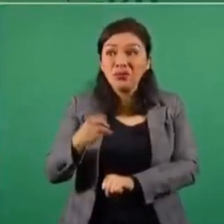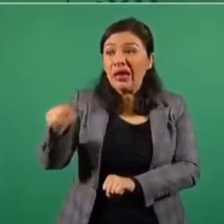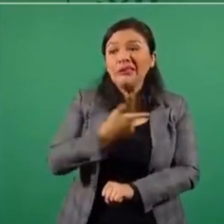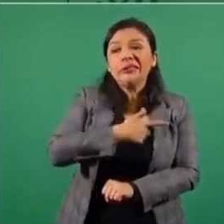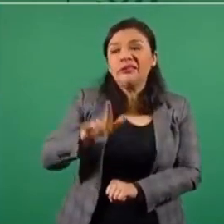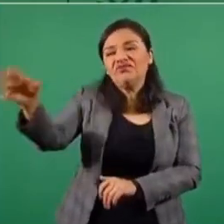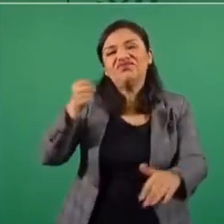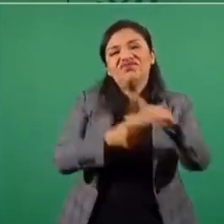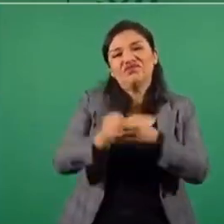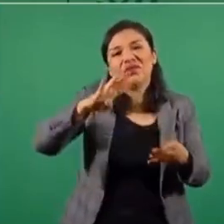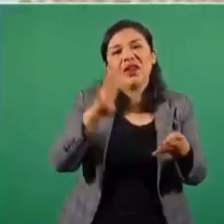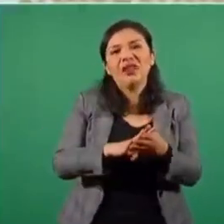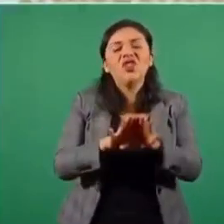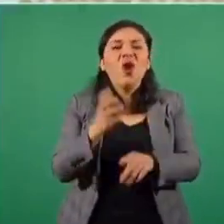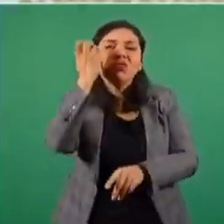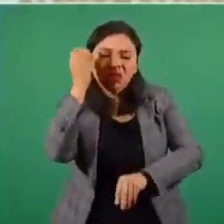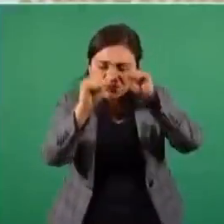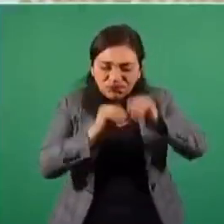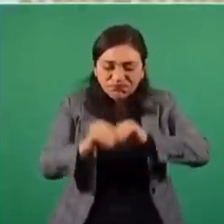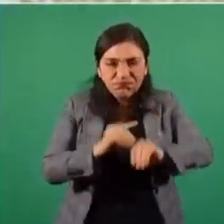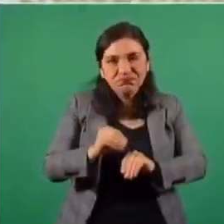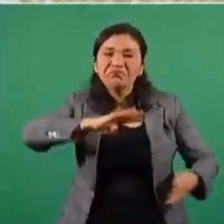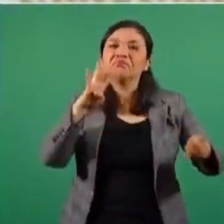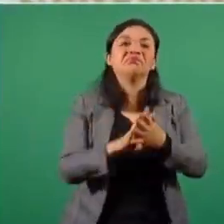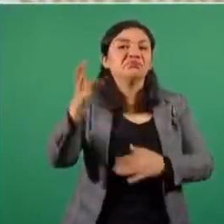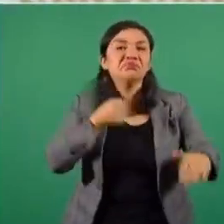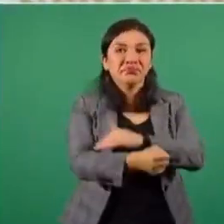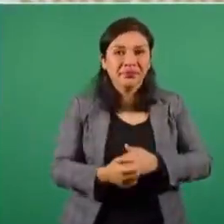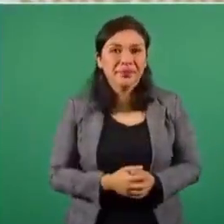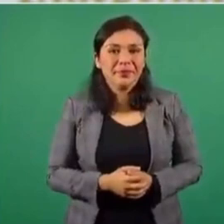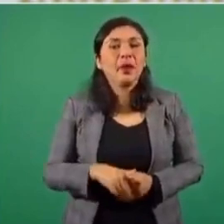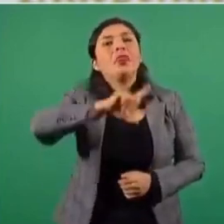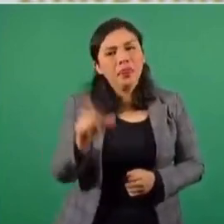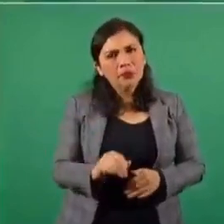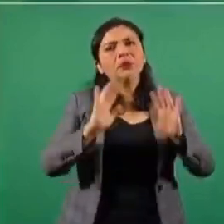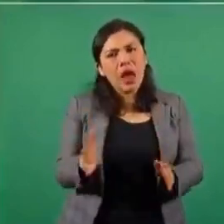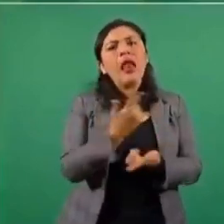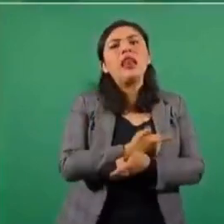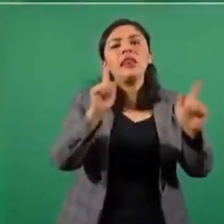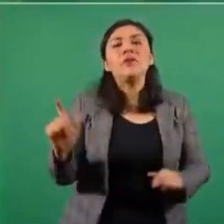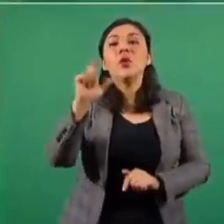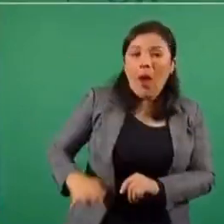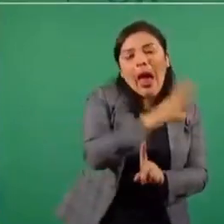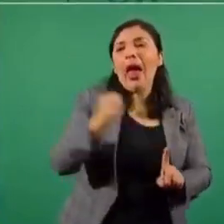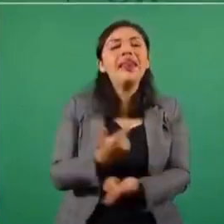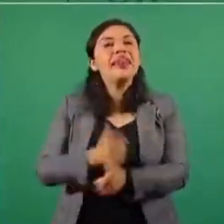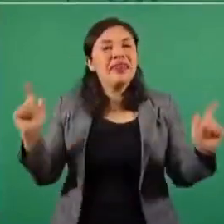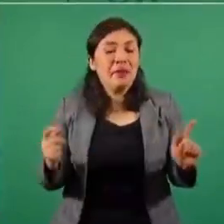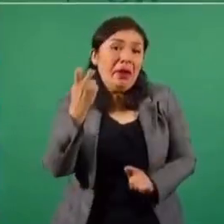le fabricaron un delito y al tambo. Y lo sacaron cuando ya había candidato.